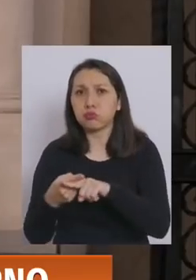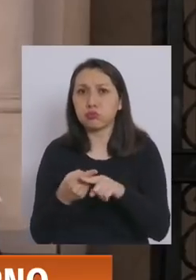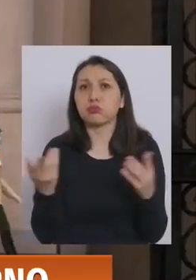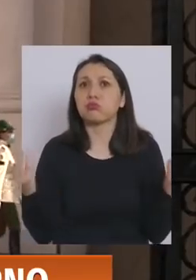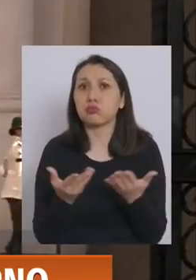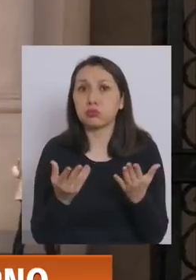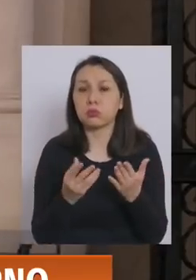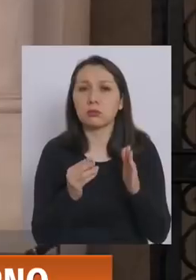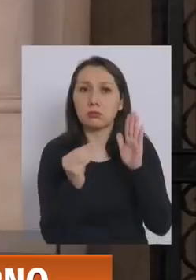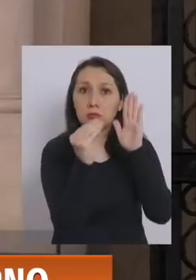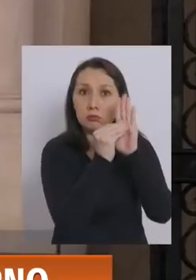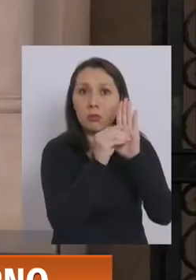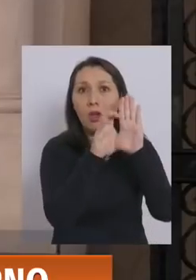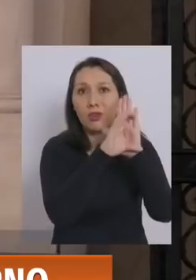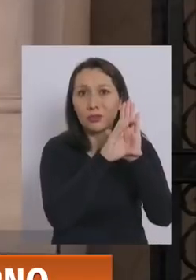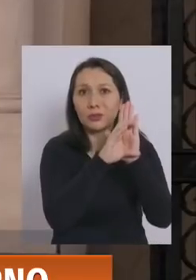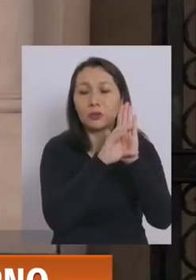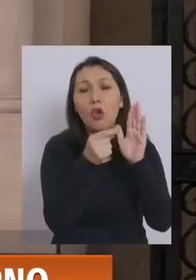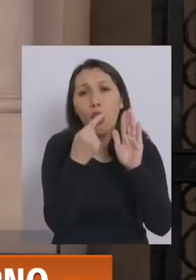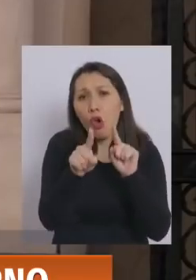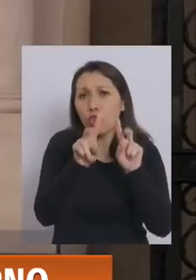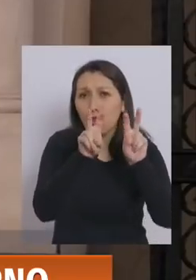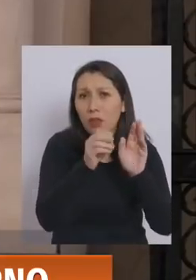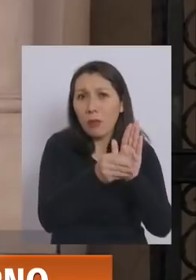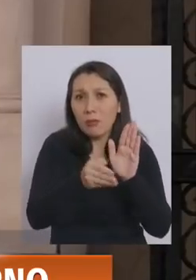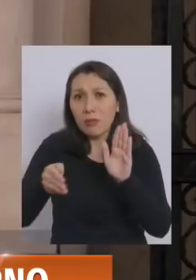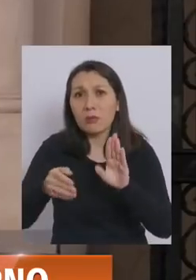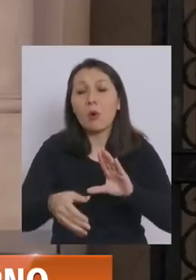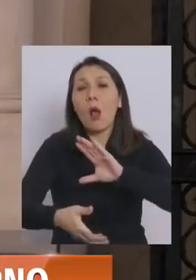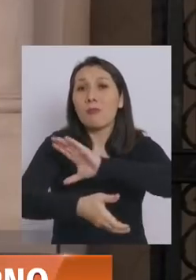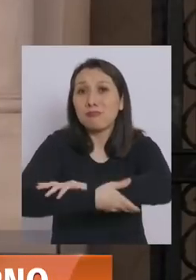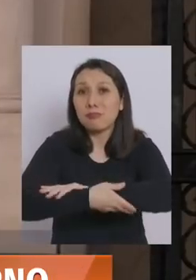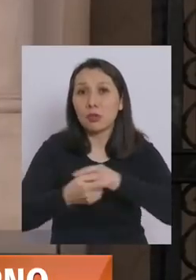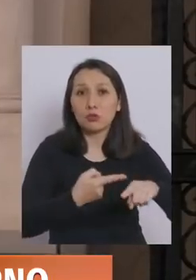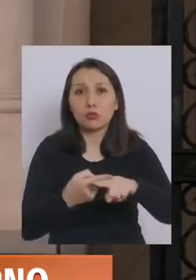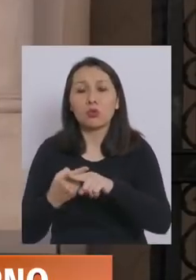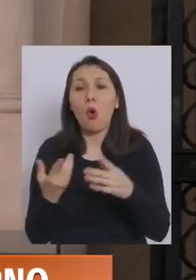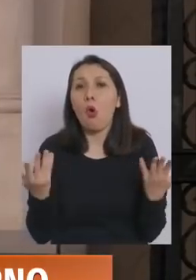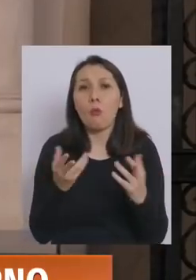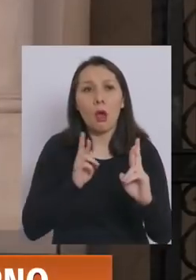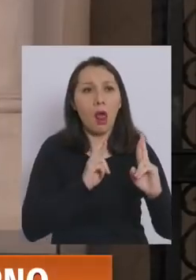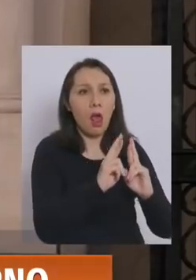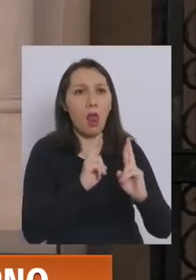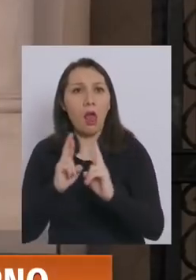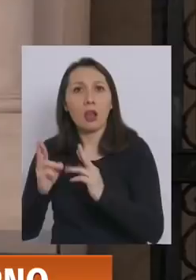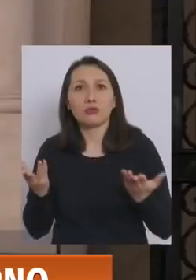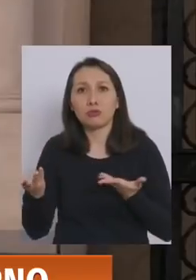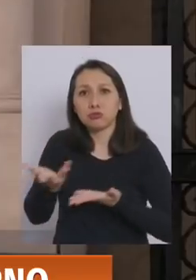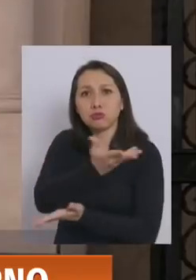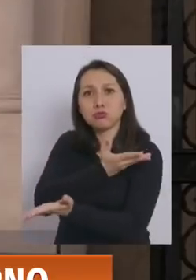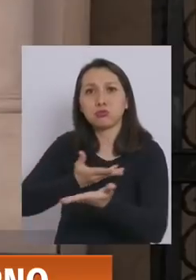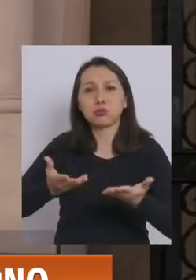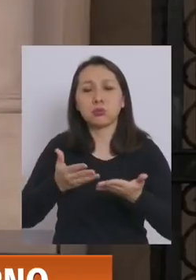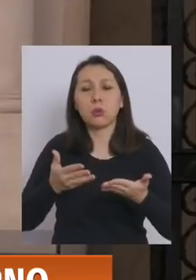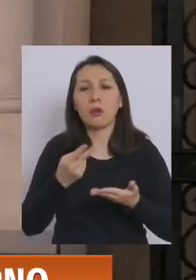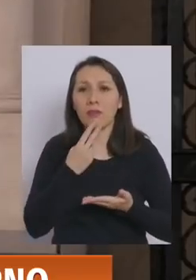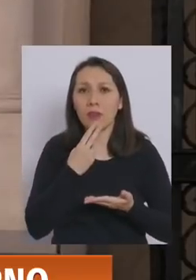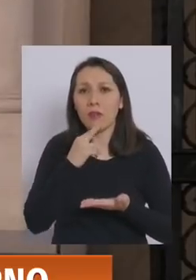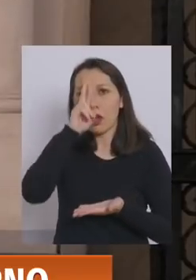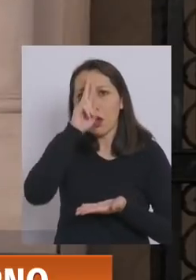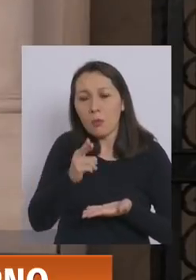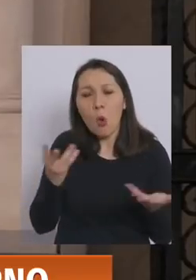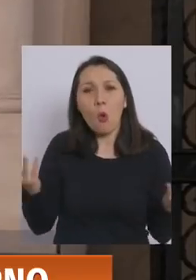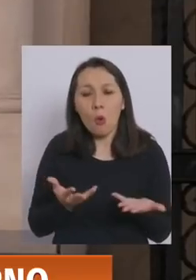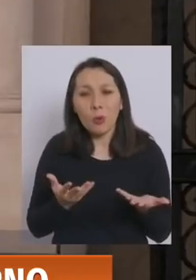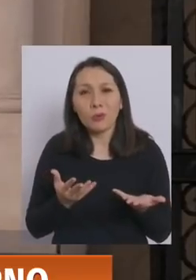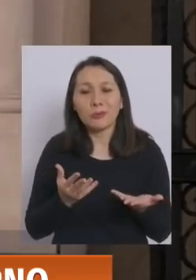es la Constitución. Pero el resto de ese pacto social es la forma en la cual nos relacionamos. La forma en la cual convivimos, en la cual nos respetamos.